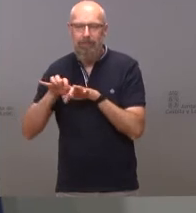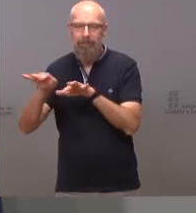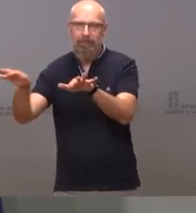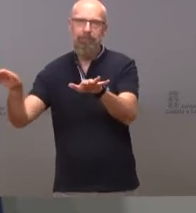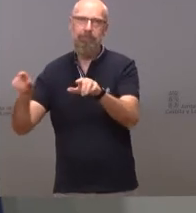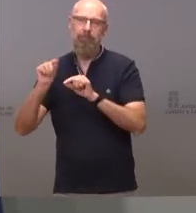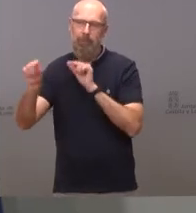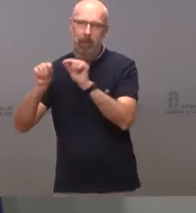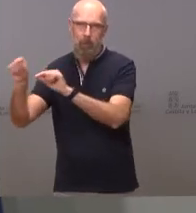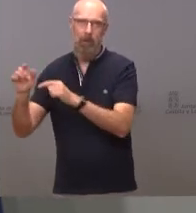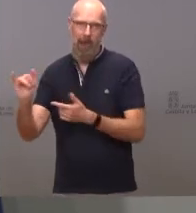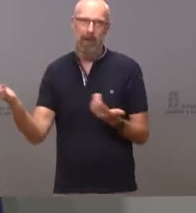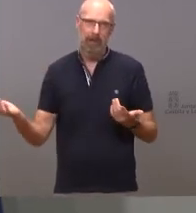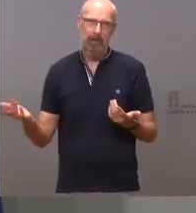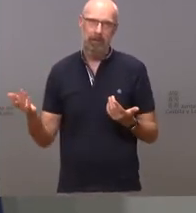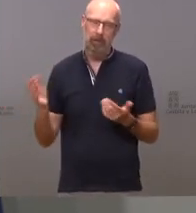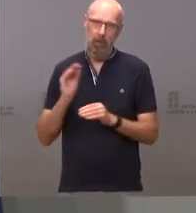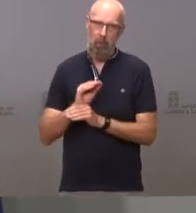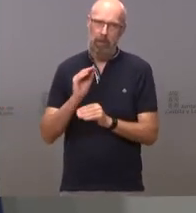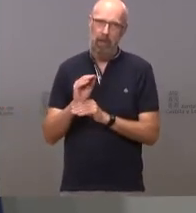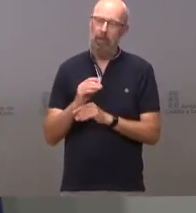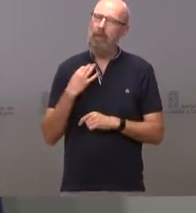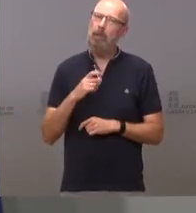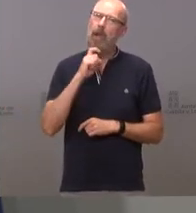hay recordar a nuestros jóvenes